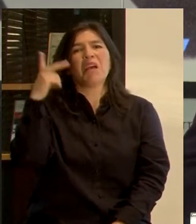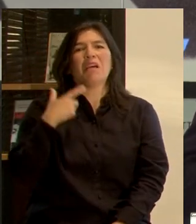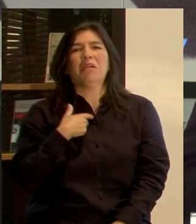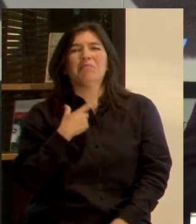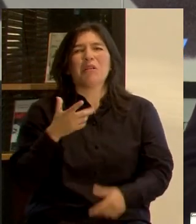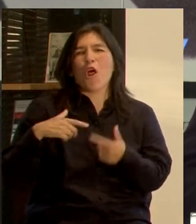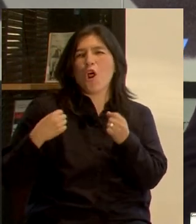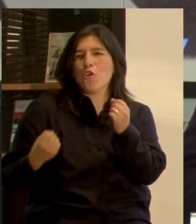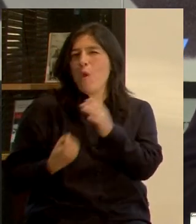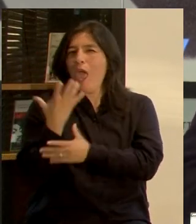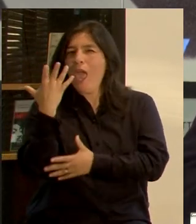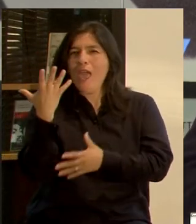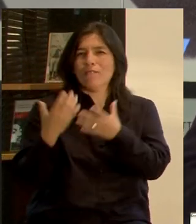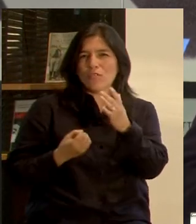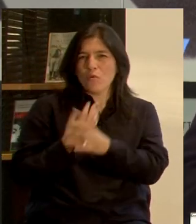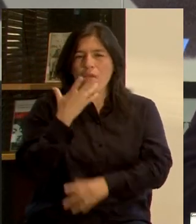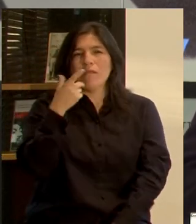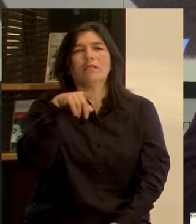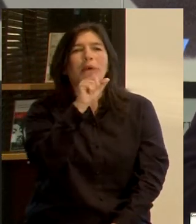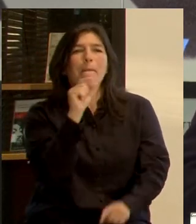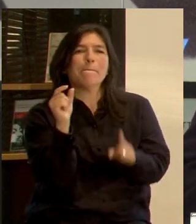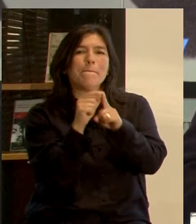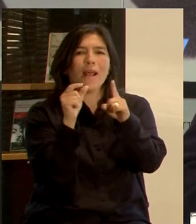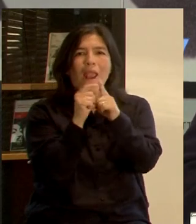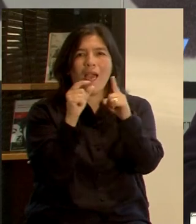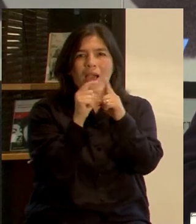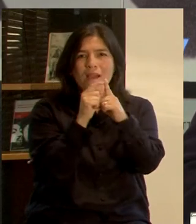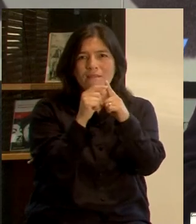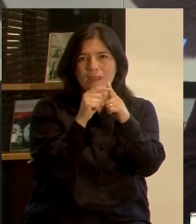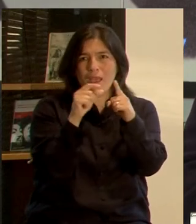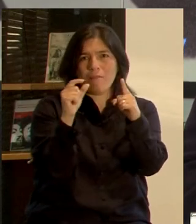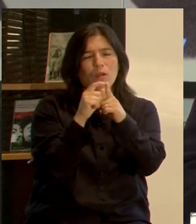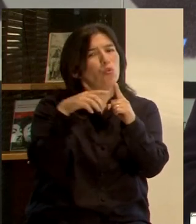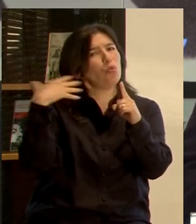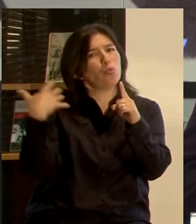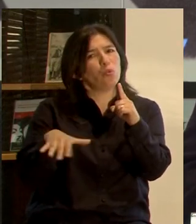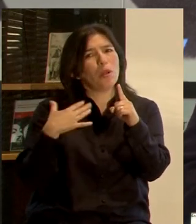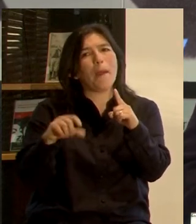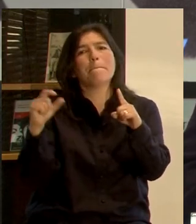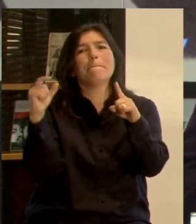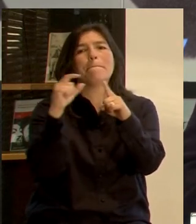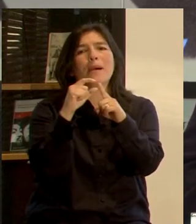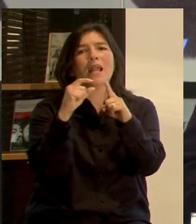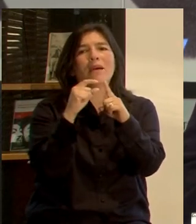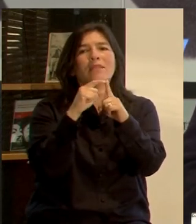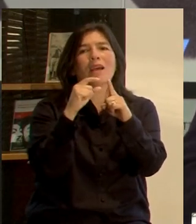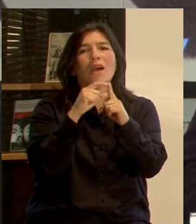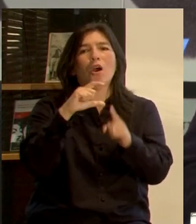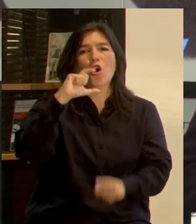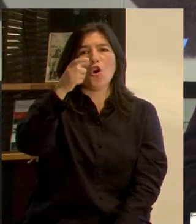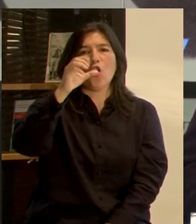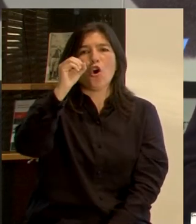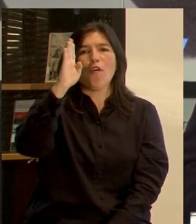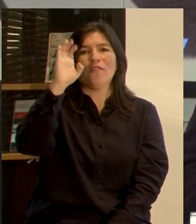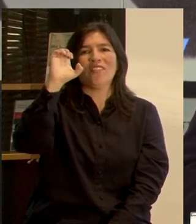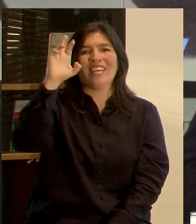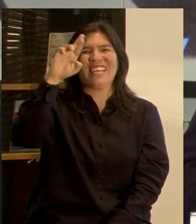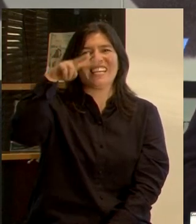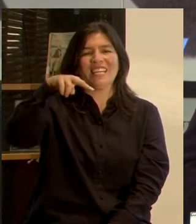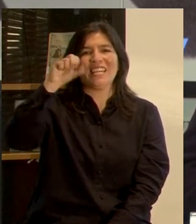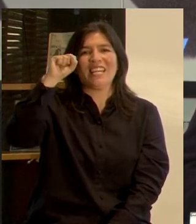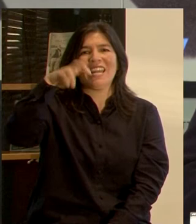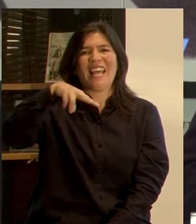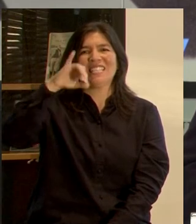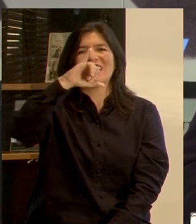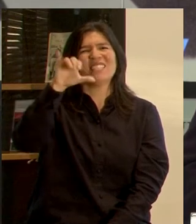taquilla, es una palabra que se está repitiendo mucho, pero es una palabra muy necesaria, que es la palabra gobernanza. ¿Qué es la